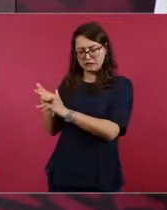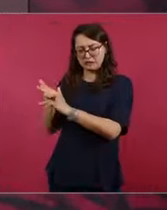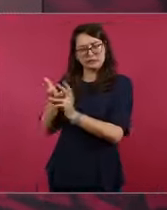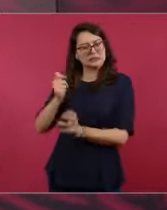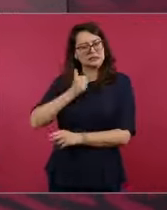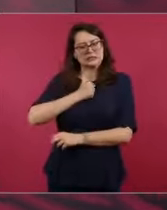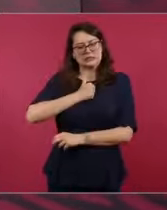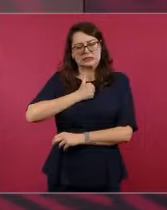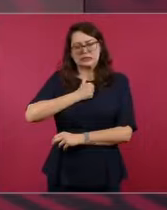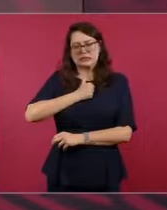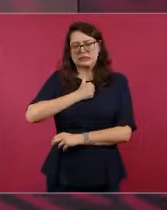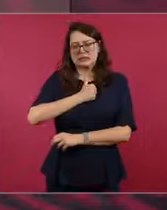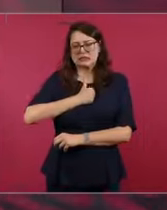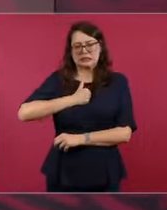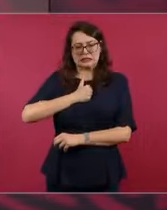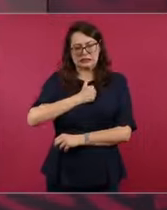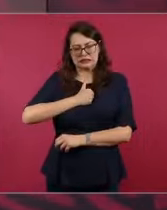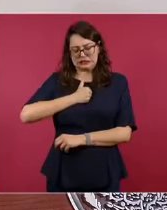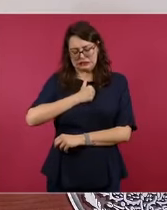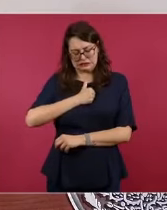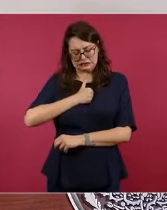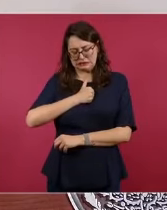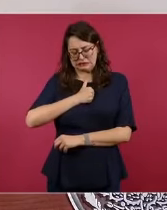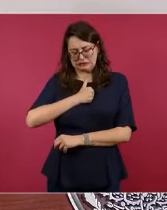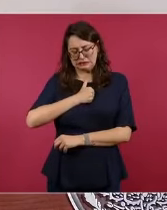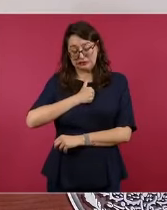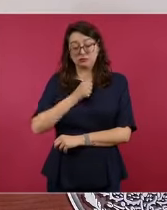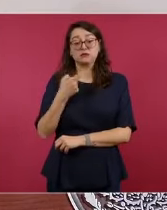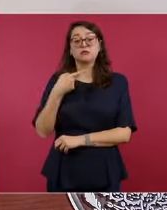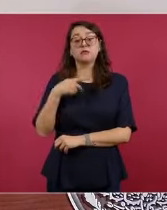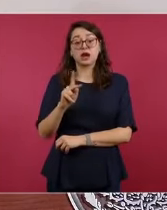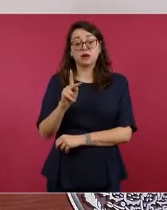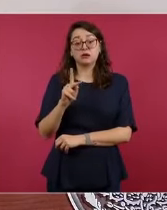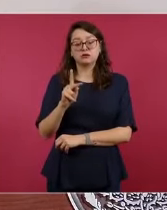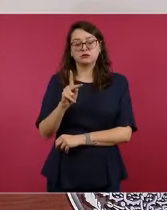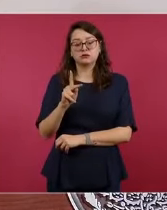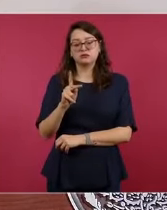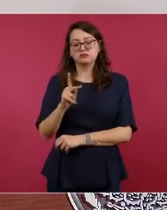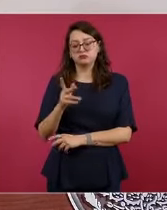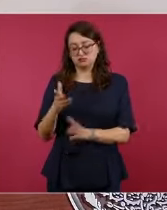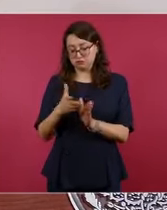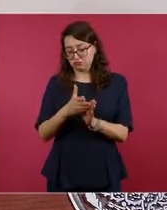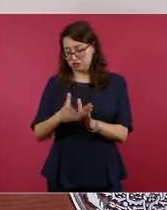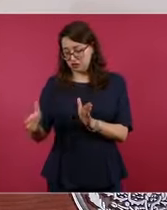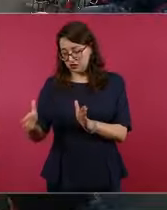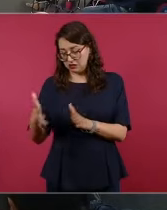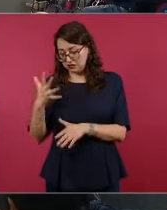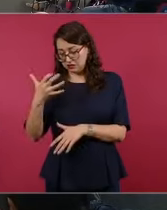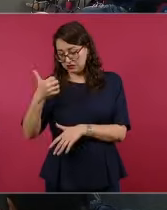haciendo la comparación de lo que sucedía antes y de lo que sucede ahora,